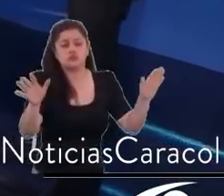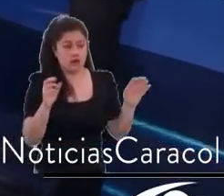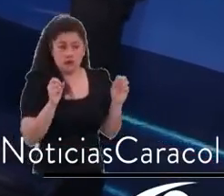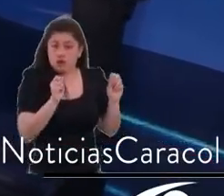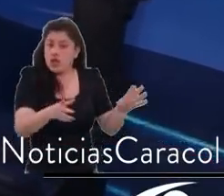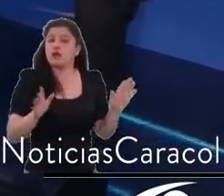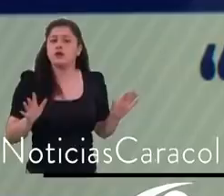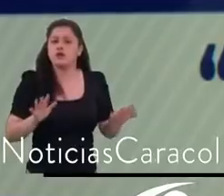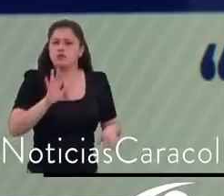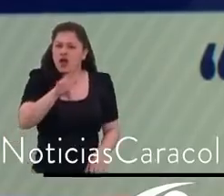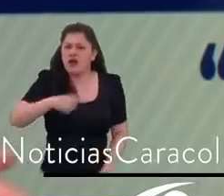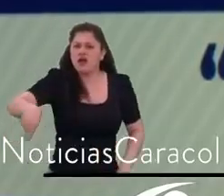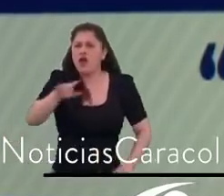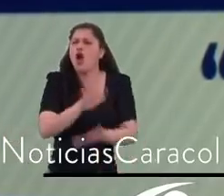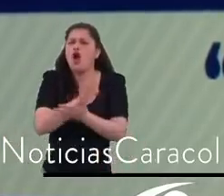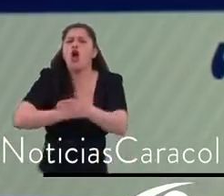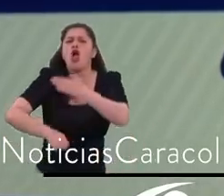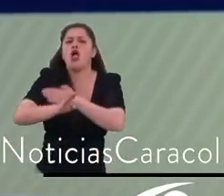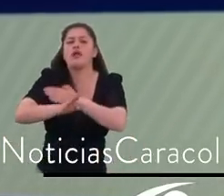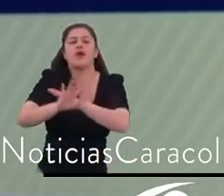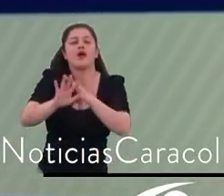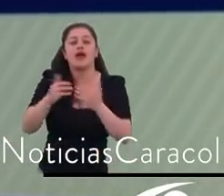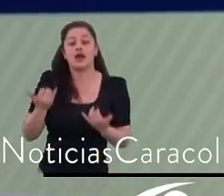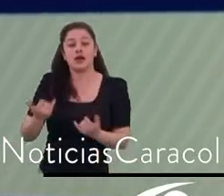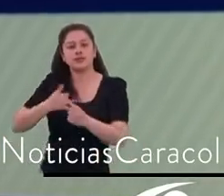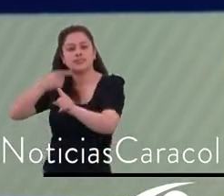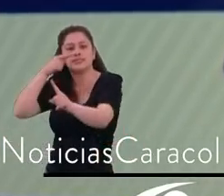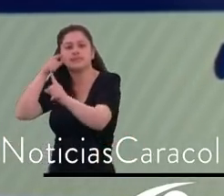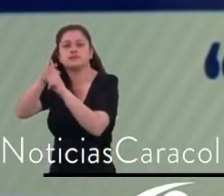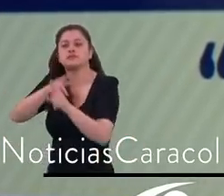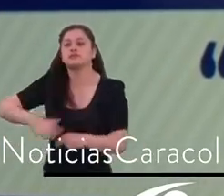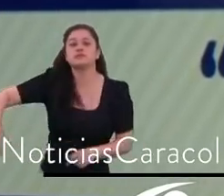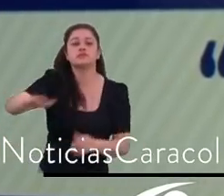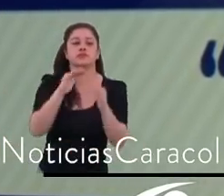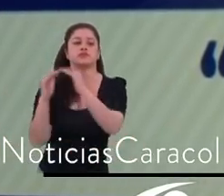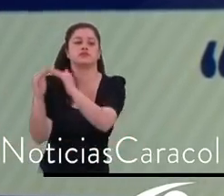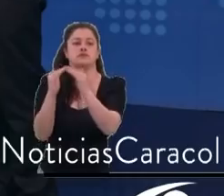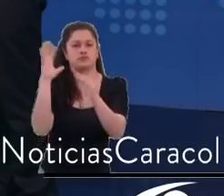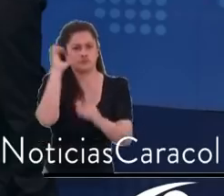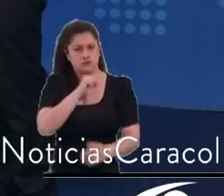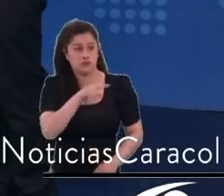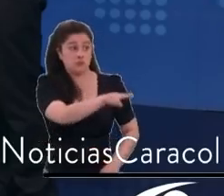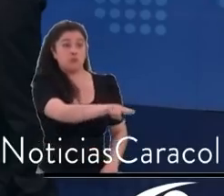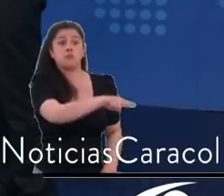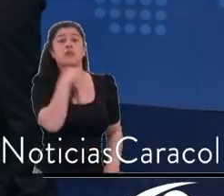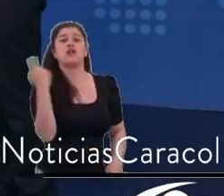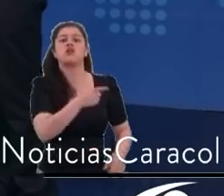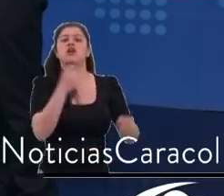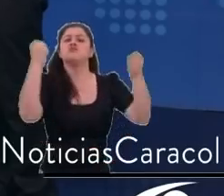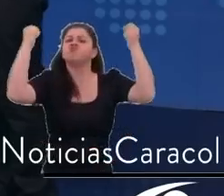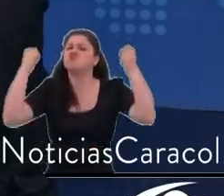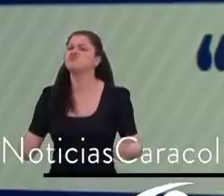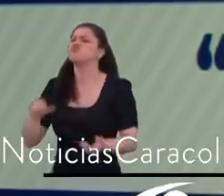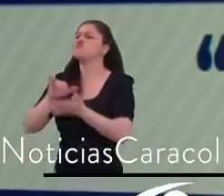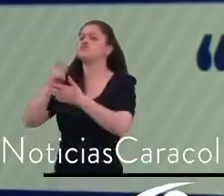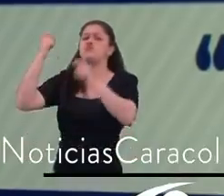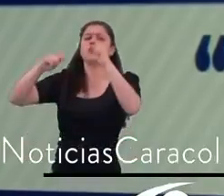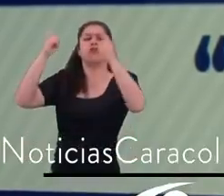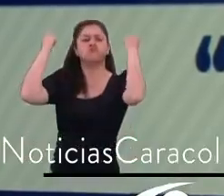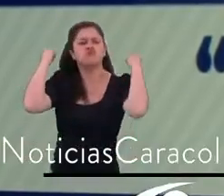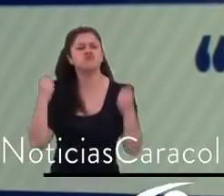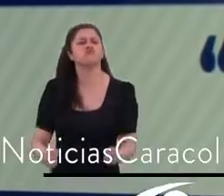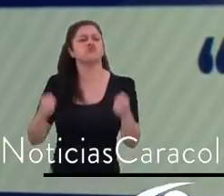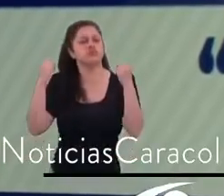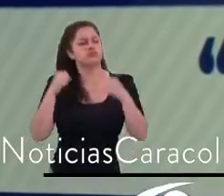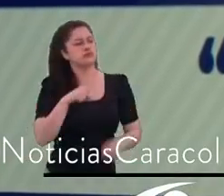digna. Pierde y al otro día no lo impone. Claro que me parecía un despropósito. Yo gané en democracia todo esto